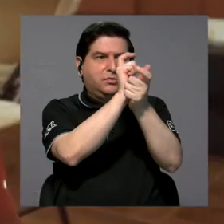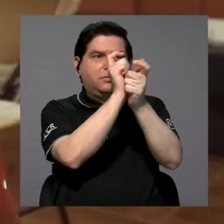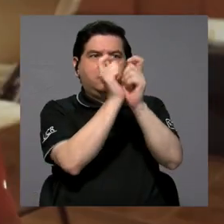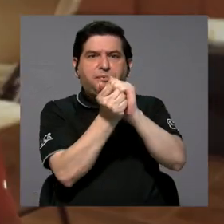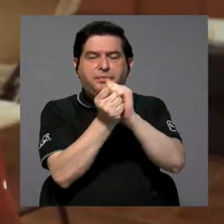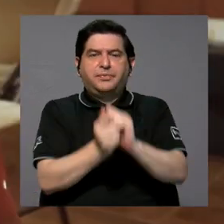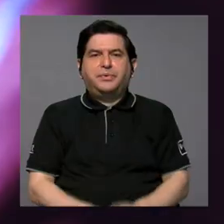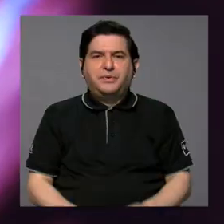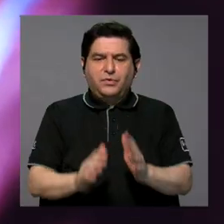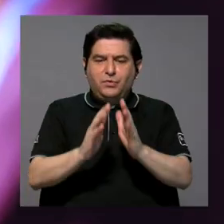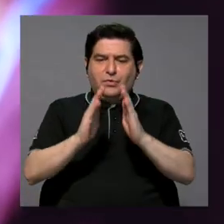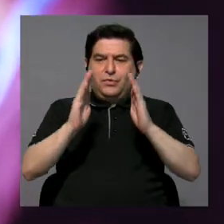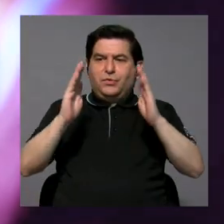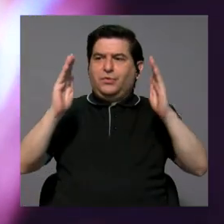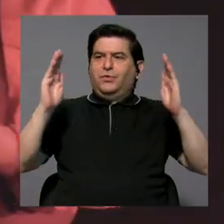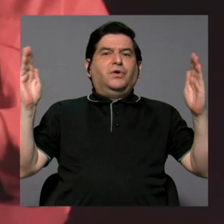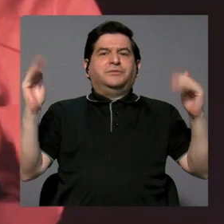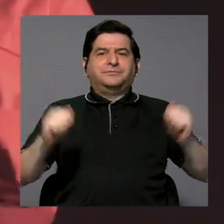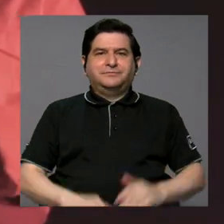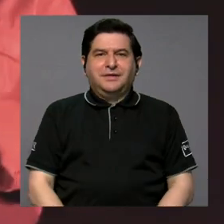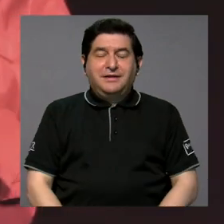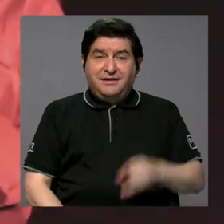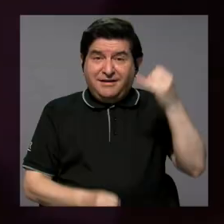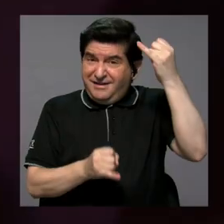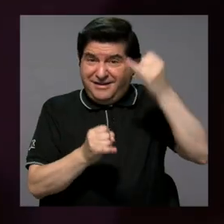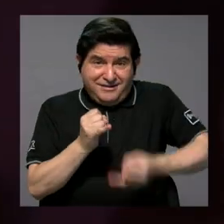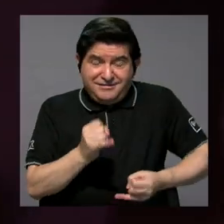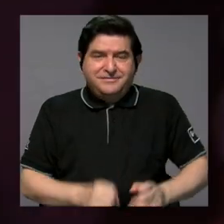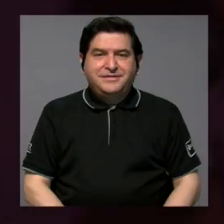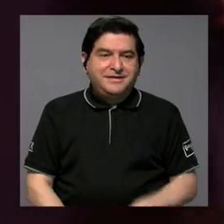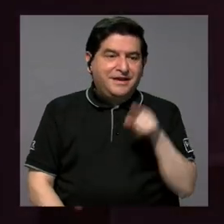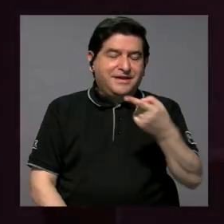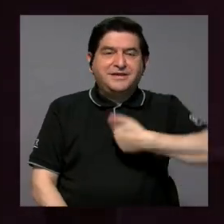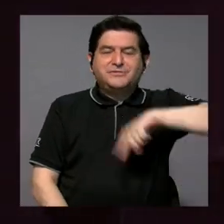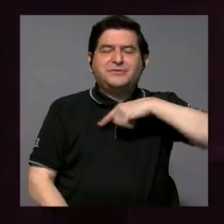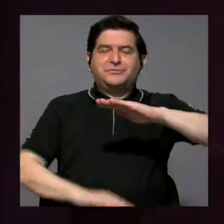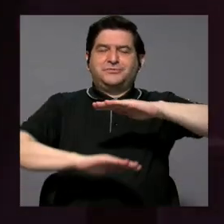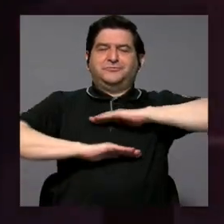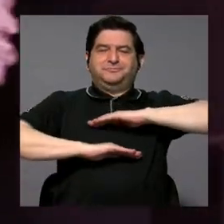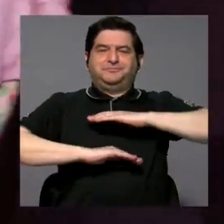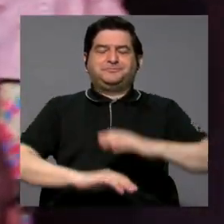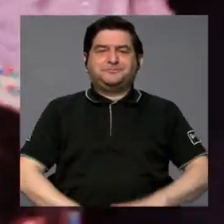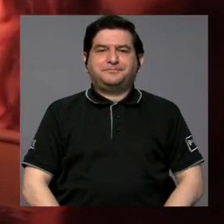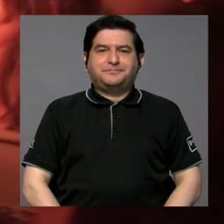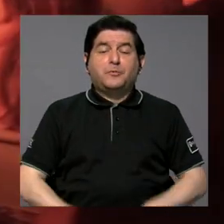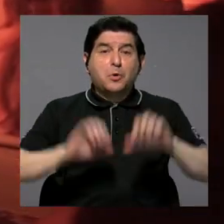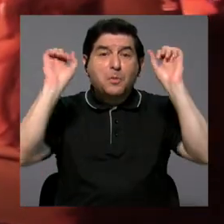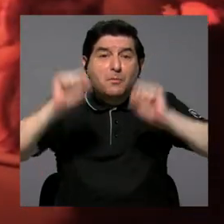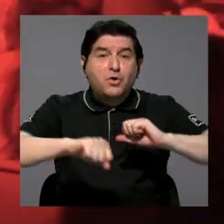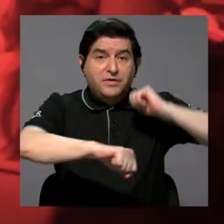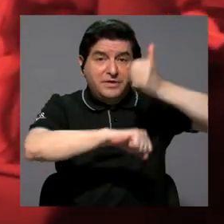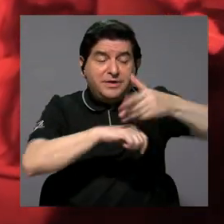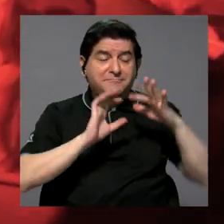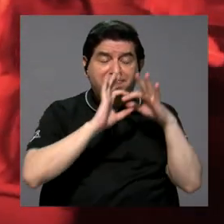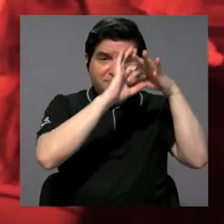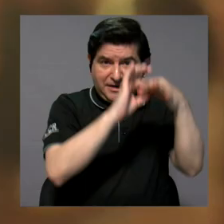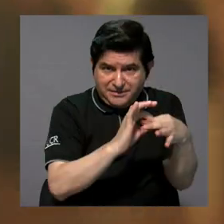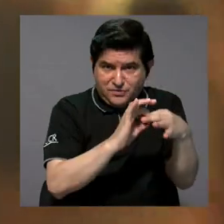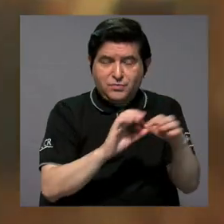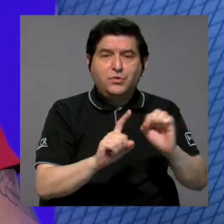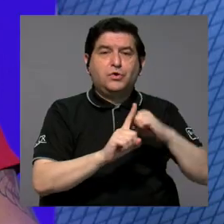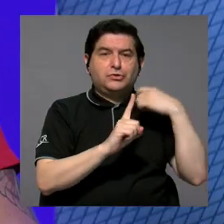verdad, en una cosa cada vez más y más grande, porque al fin y al cabo eso es lo que nos llena, que se pueda crear este vínculo,